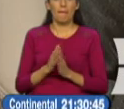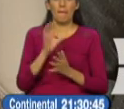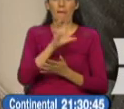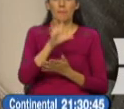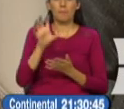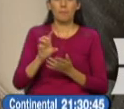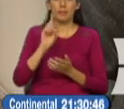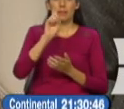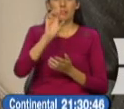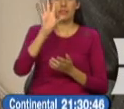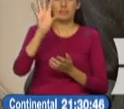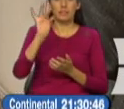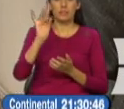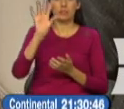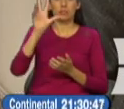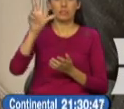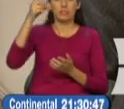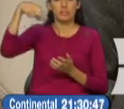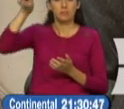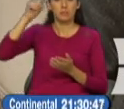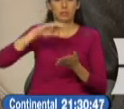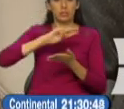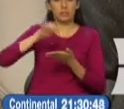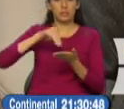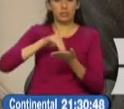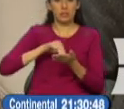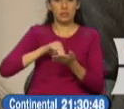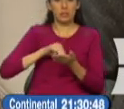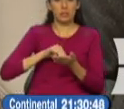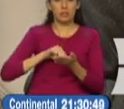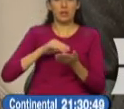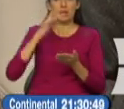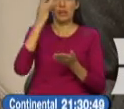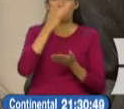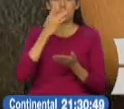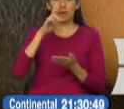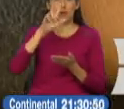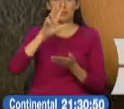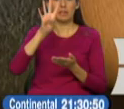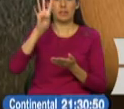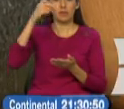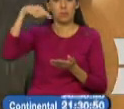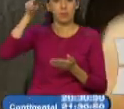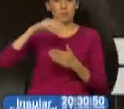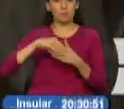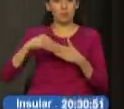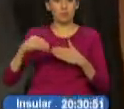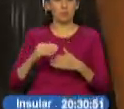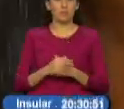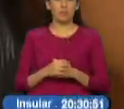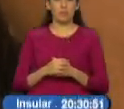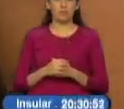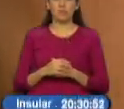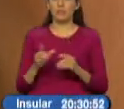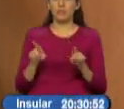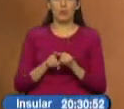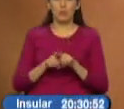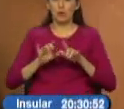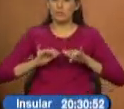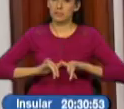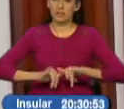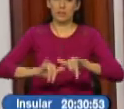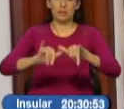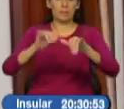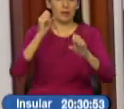183 millones y en el caso de Esmeralda de aproximadamente 34 millones de dólares. En la actualidad nos dice la ministra se sigue trabajando para entregar a los